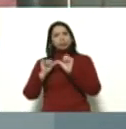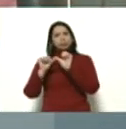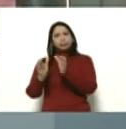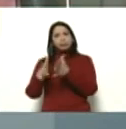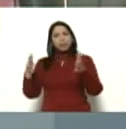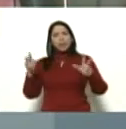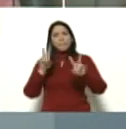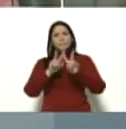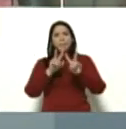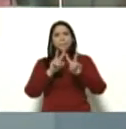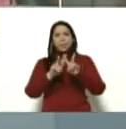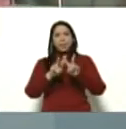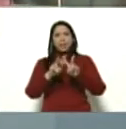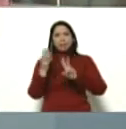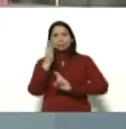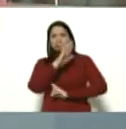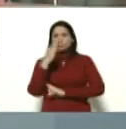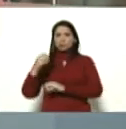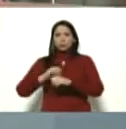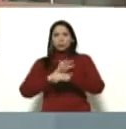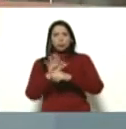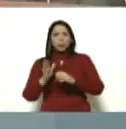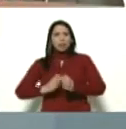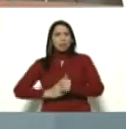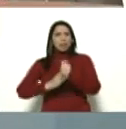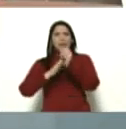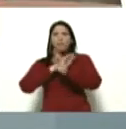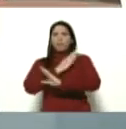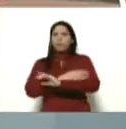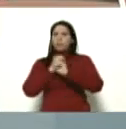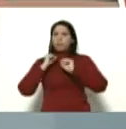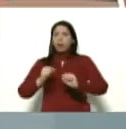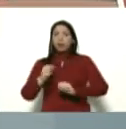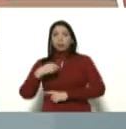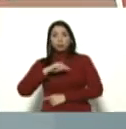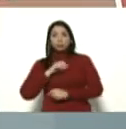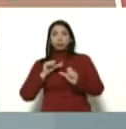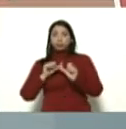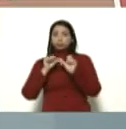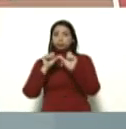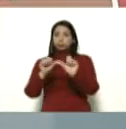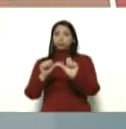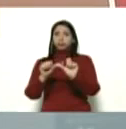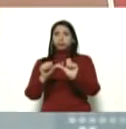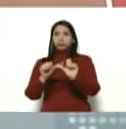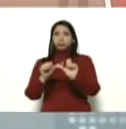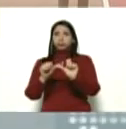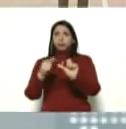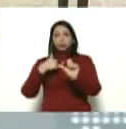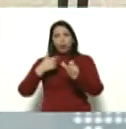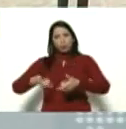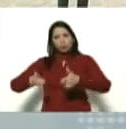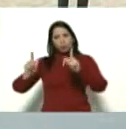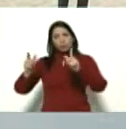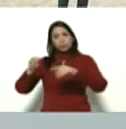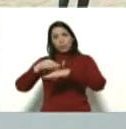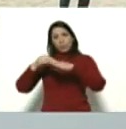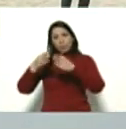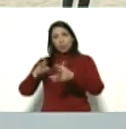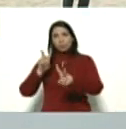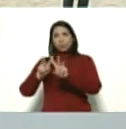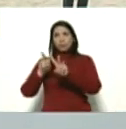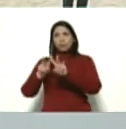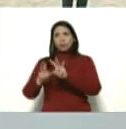vivienda venezuela en medio del coronavirus es heroico y la vamos a mantener bueno yo autorizo al ministro Ildemaro